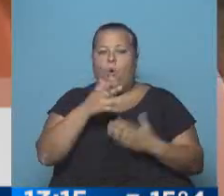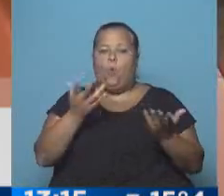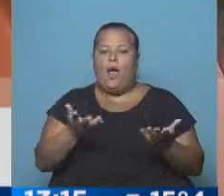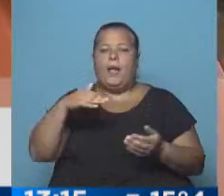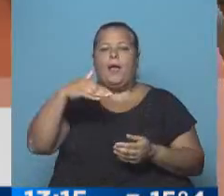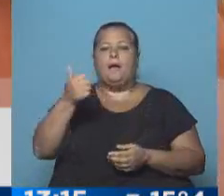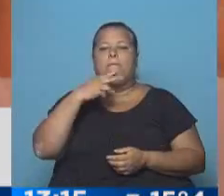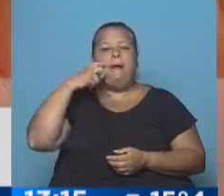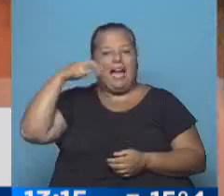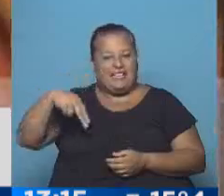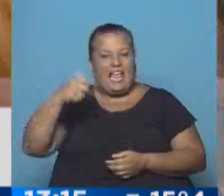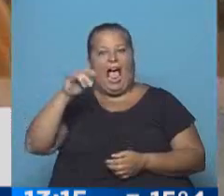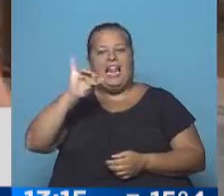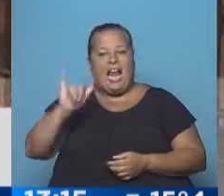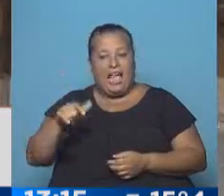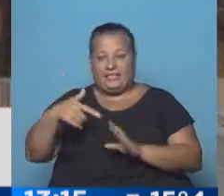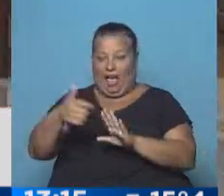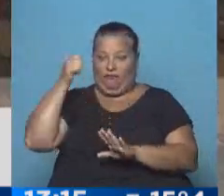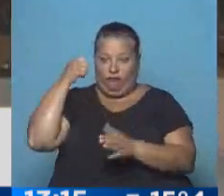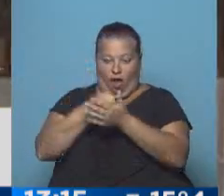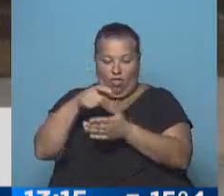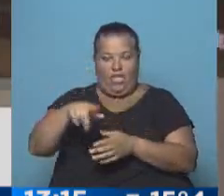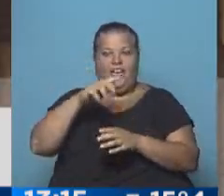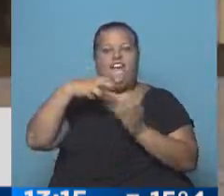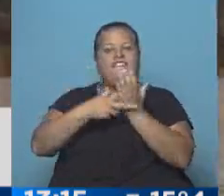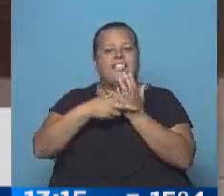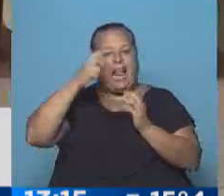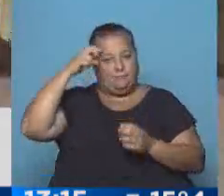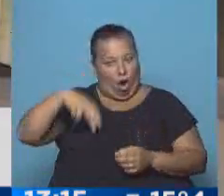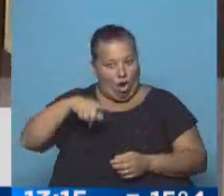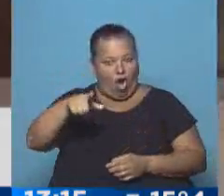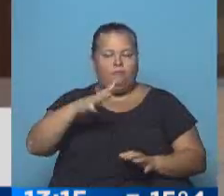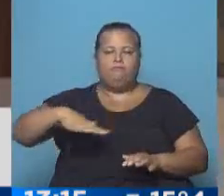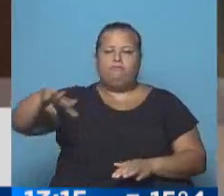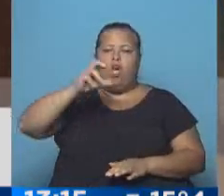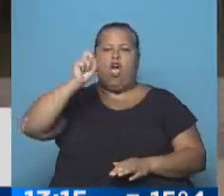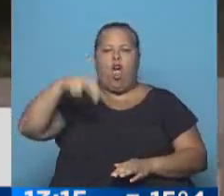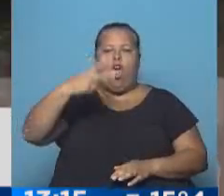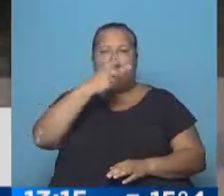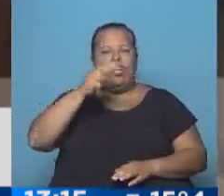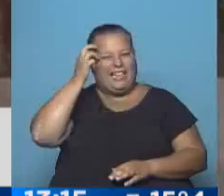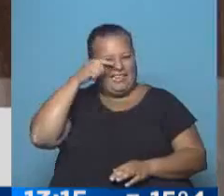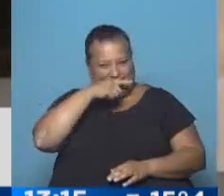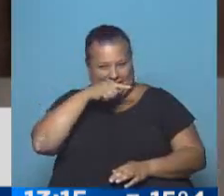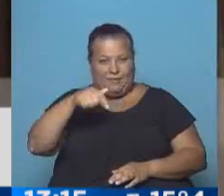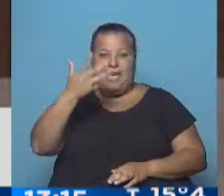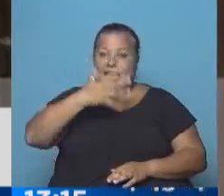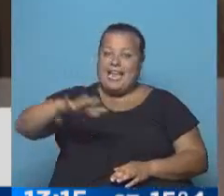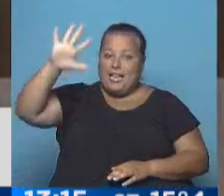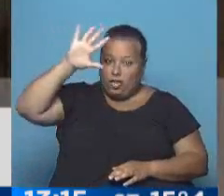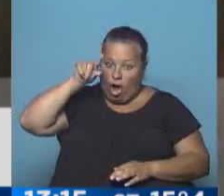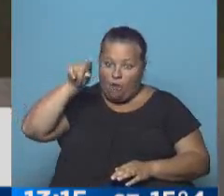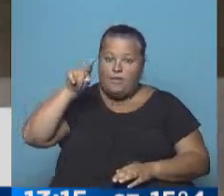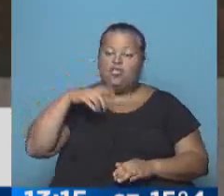Bueno, Martina Alcarazé se encuentra aquí a mis espadas en esta Fiscalía de Morón. Recordemos a la altura de Colón 237. Aquí en este quinto piso,